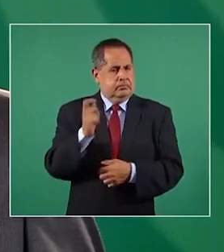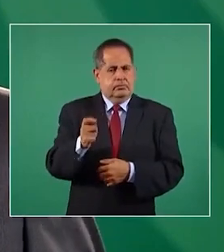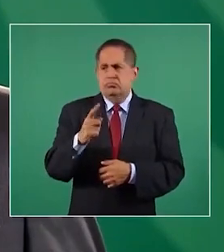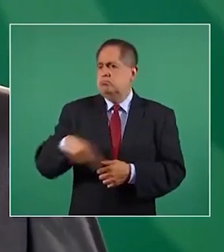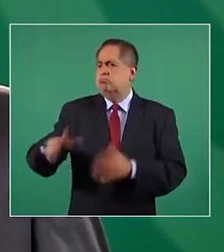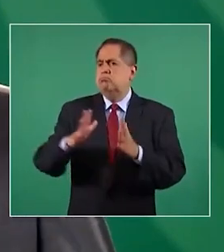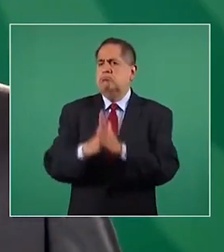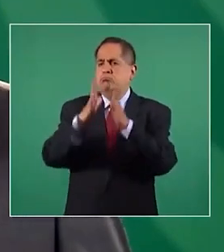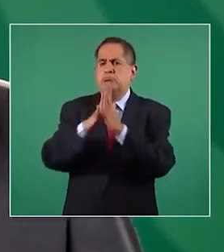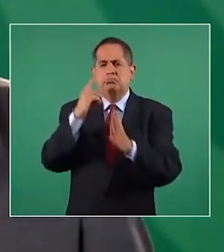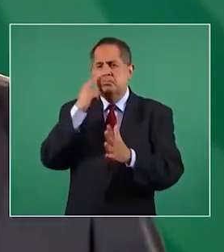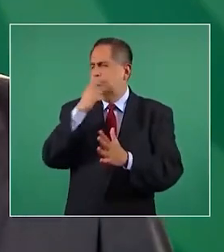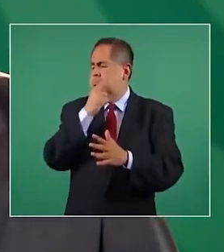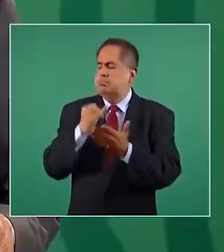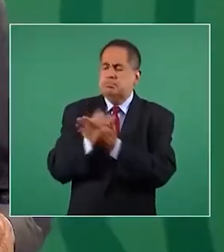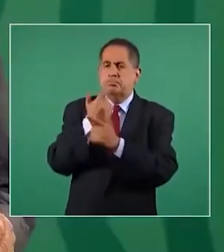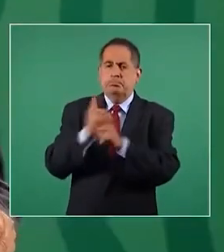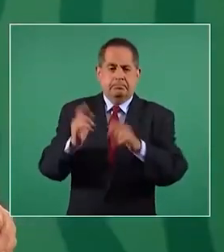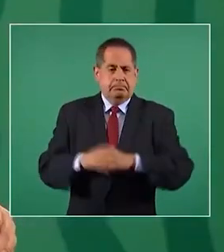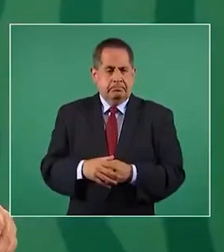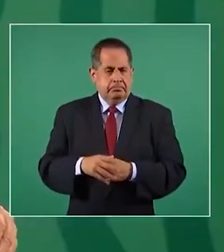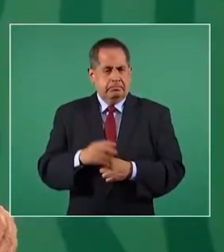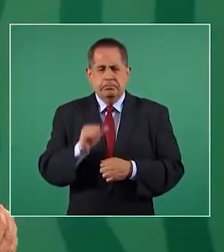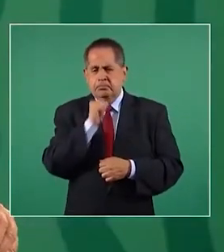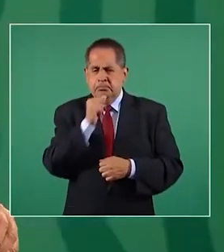no hace falta la violencia,